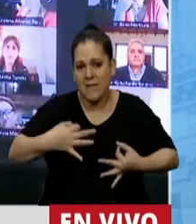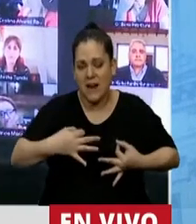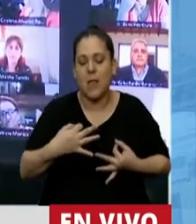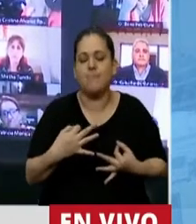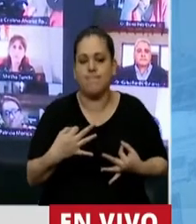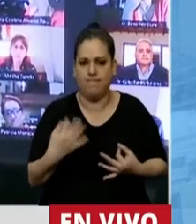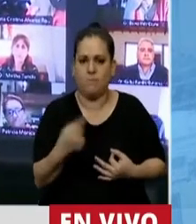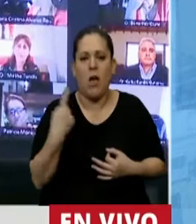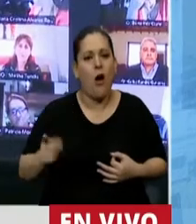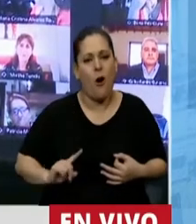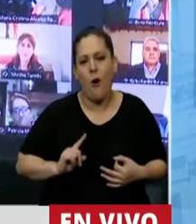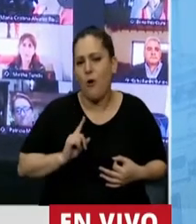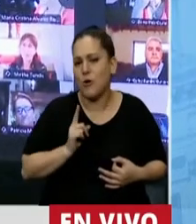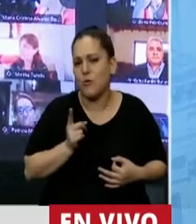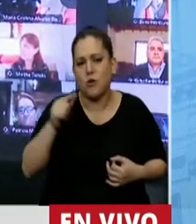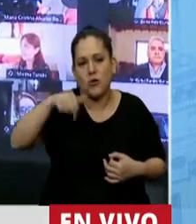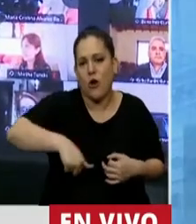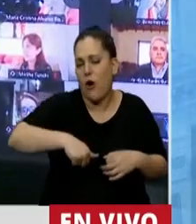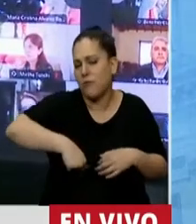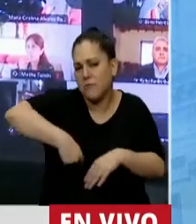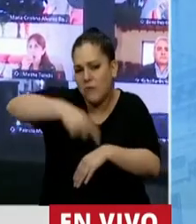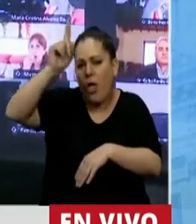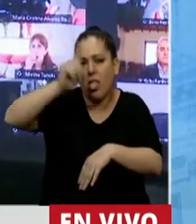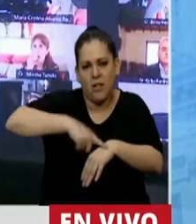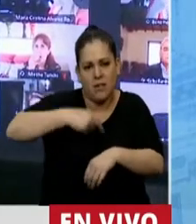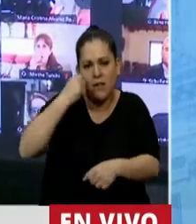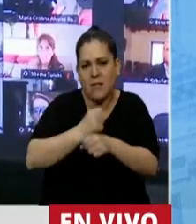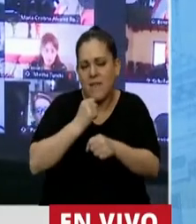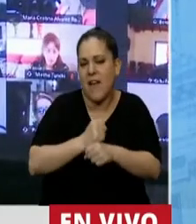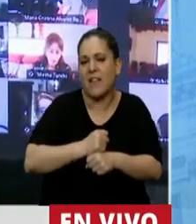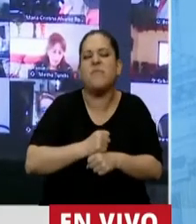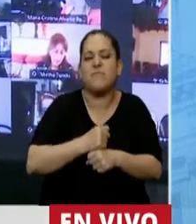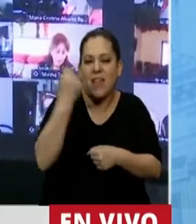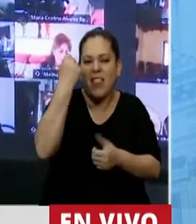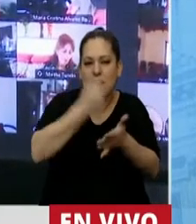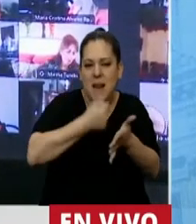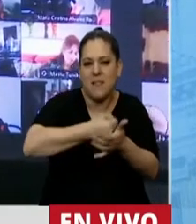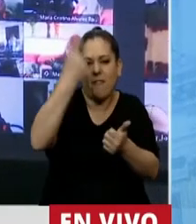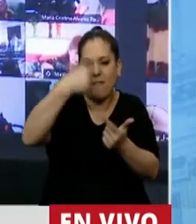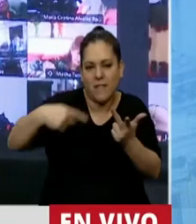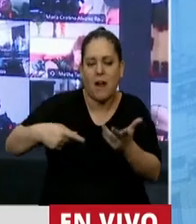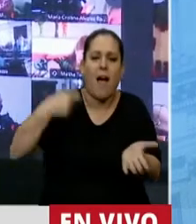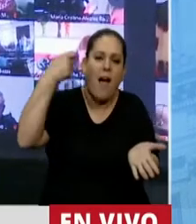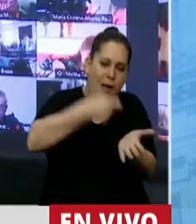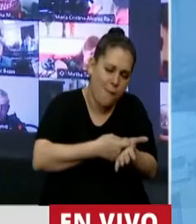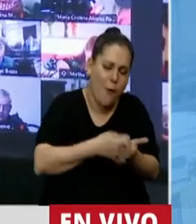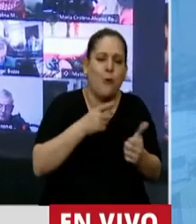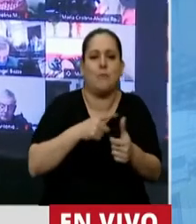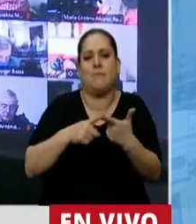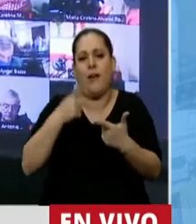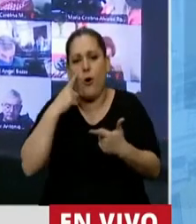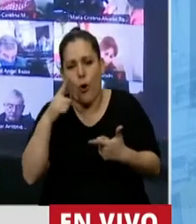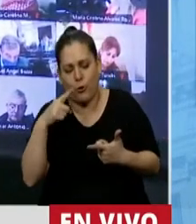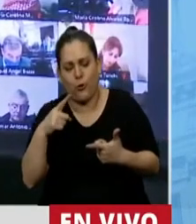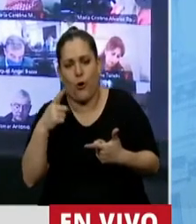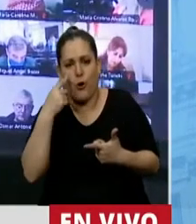muy orgullosos del día que acabamos de atravesar, del día de las militancias, de la Puerta Extraordinario, de la Ley de Fuego, de